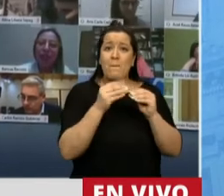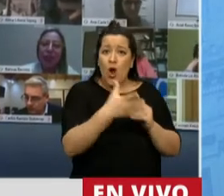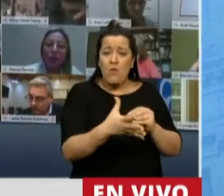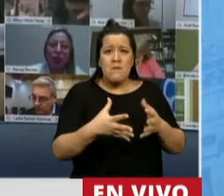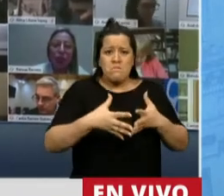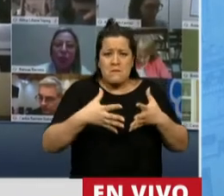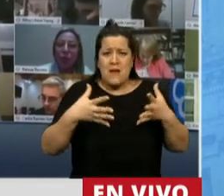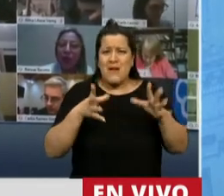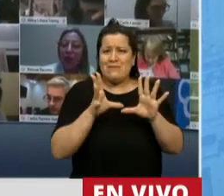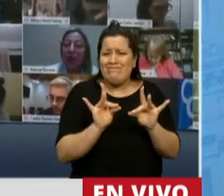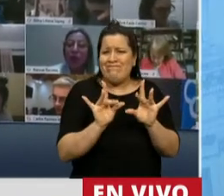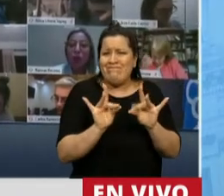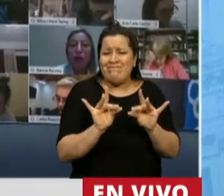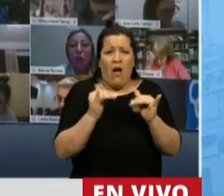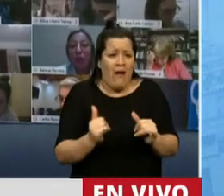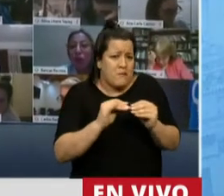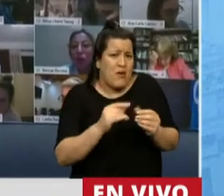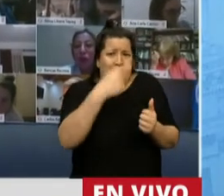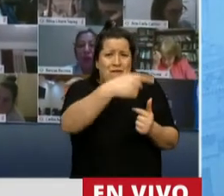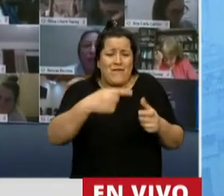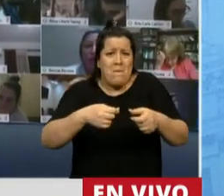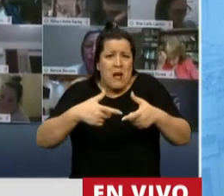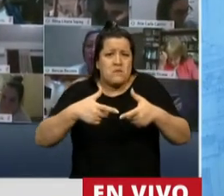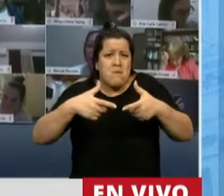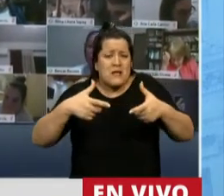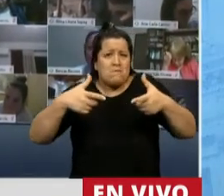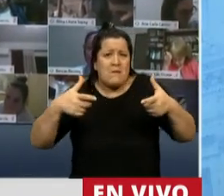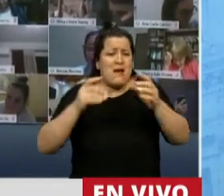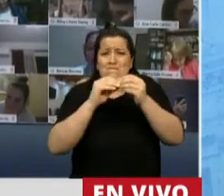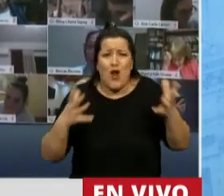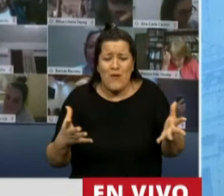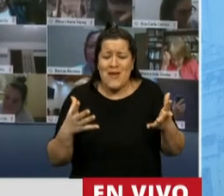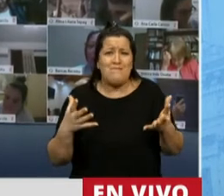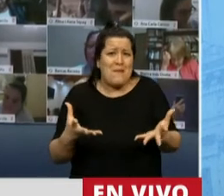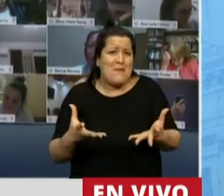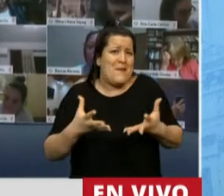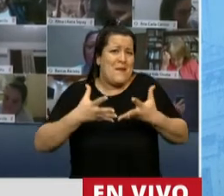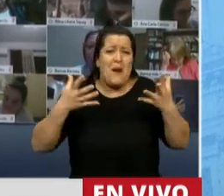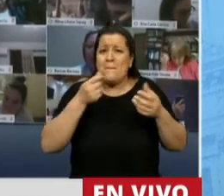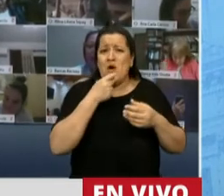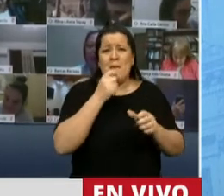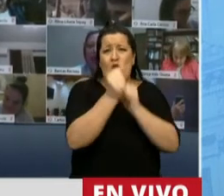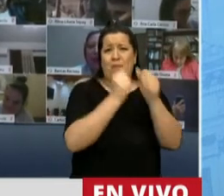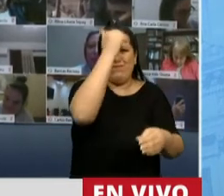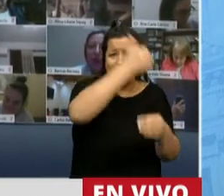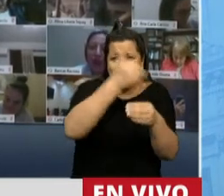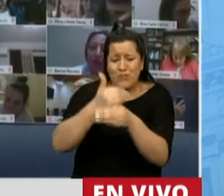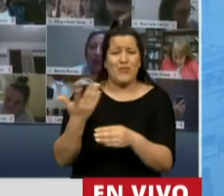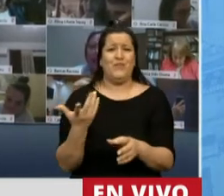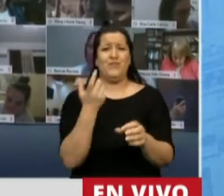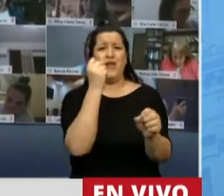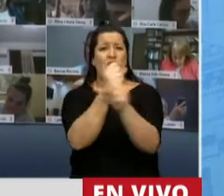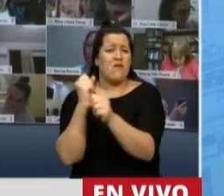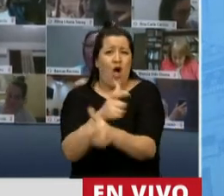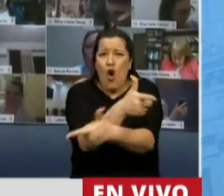vez son más complejos, diversos y cada vez son más. Y podemos hablar del cierre de empresas, del aumento de la desocupación,